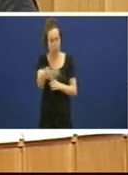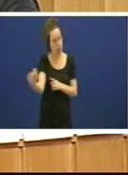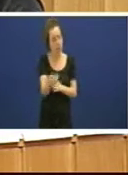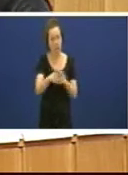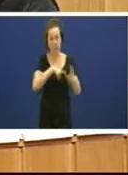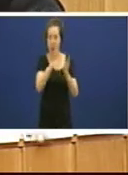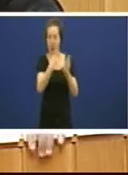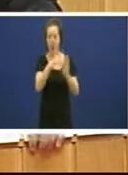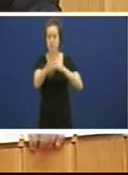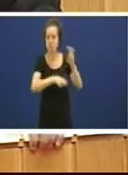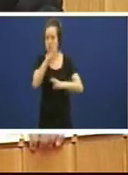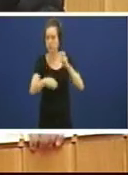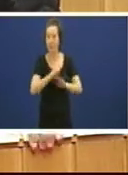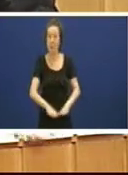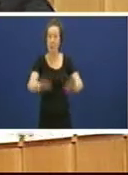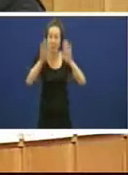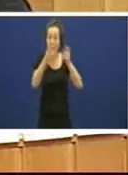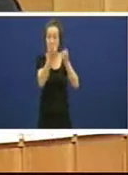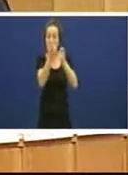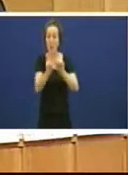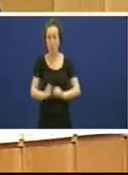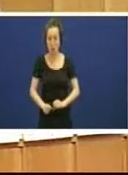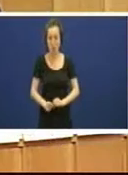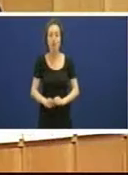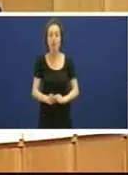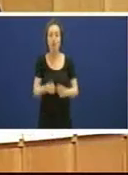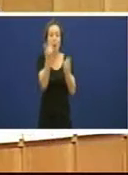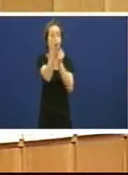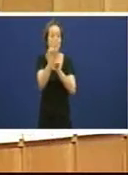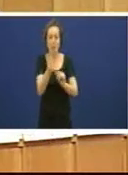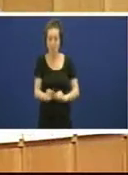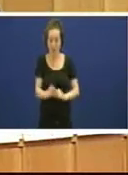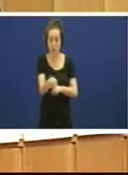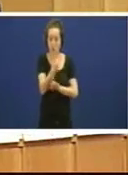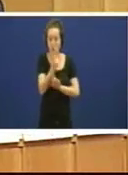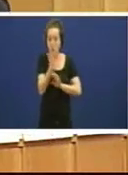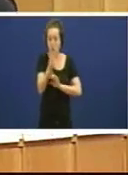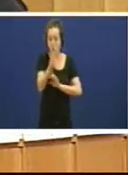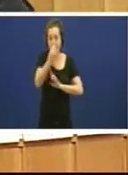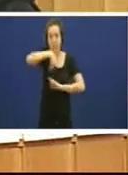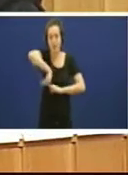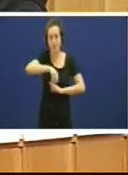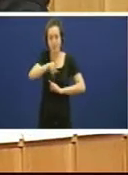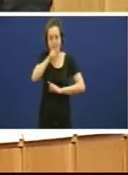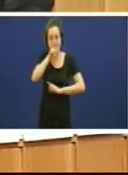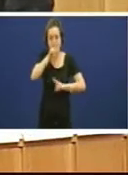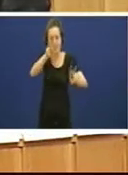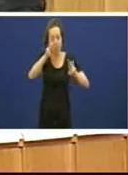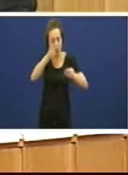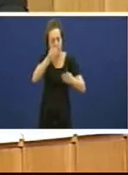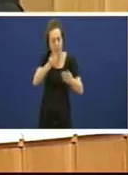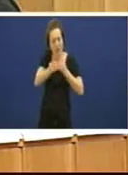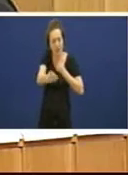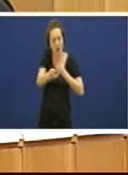o que non vignos orzamentos o que non vignos orzamentos por ningures por ningures e ninguna previsión de